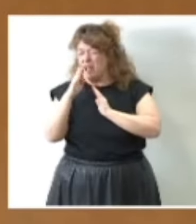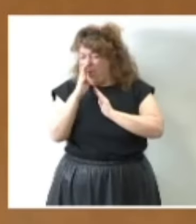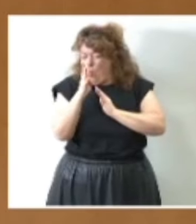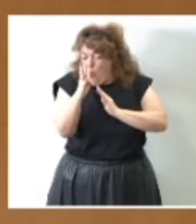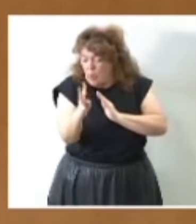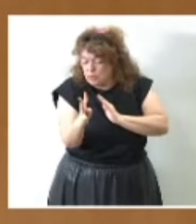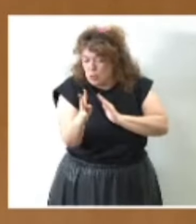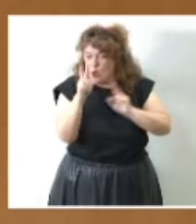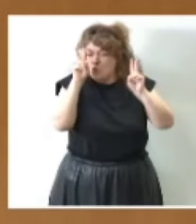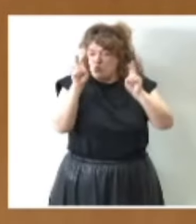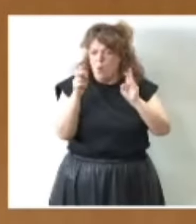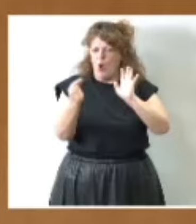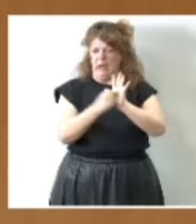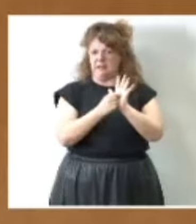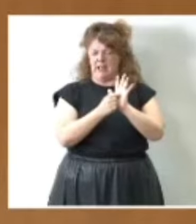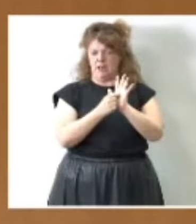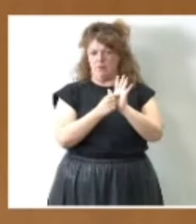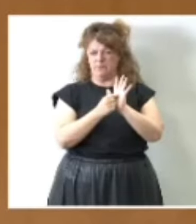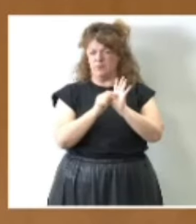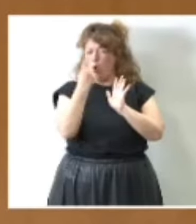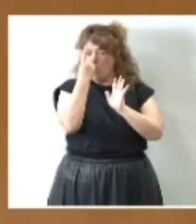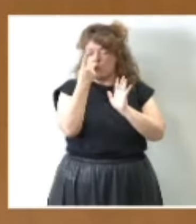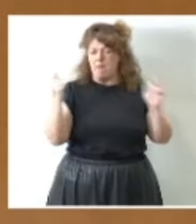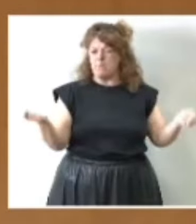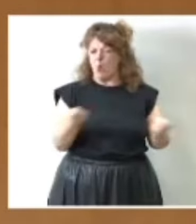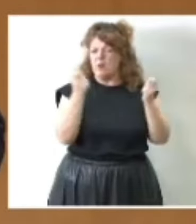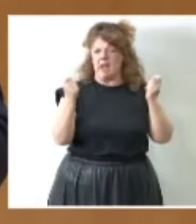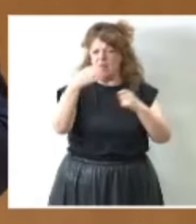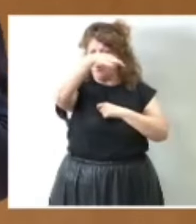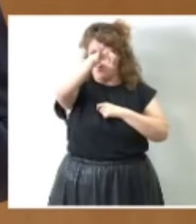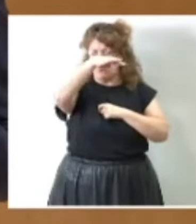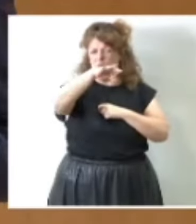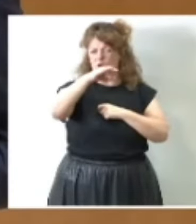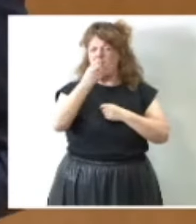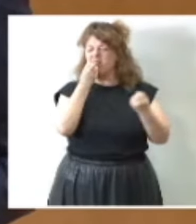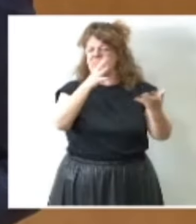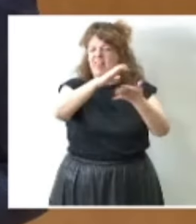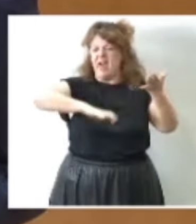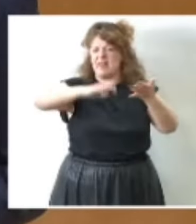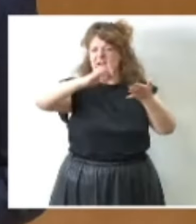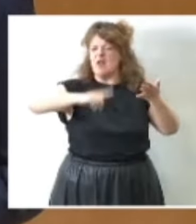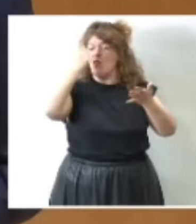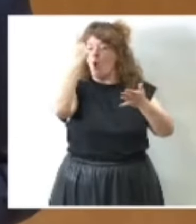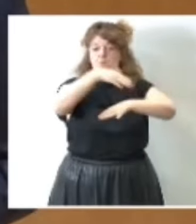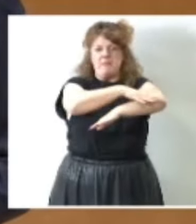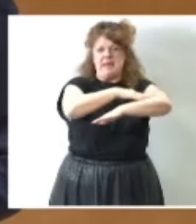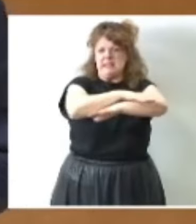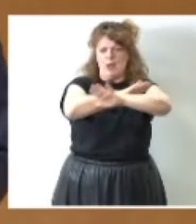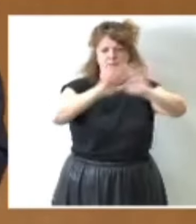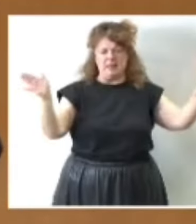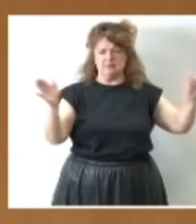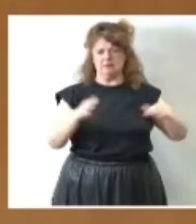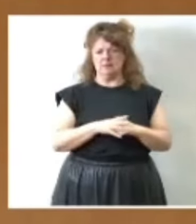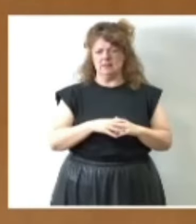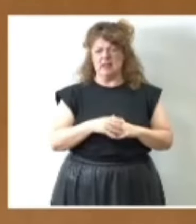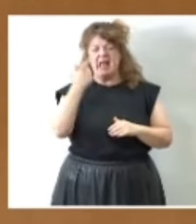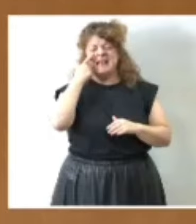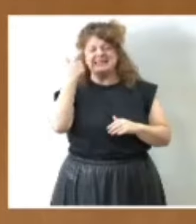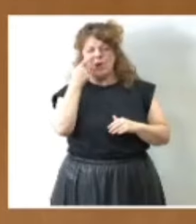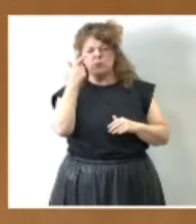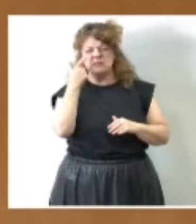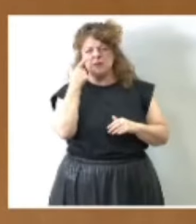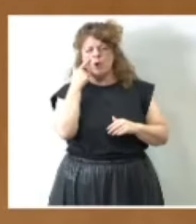años el nuevo criterio, una sola publicación y sólo con los datos de un Ministerio, como se puede observar,